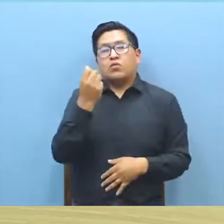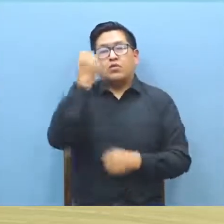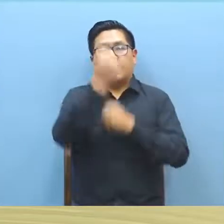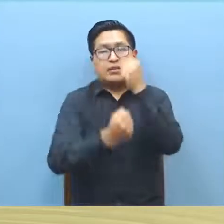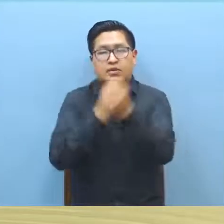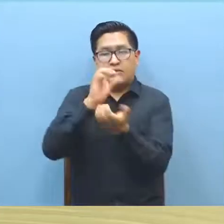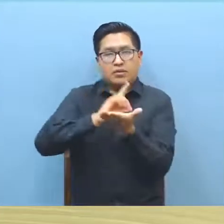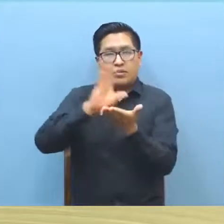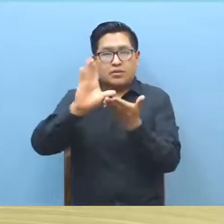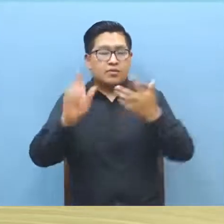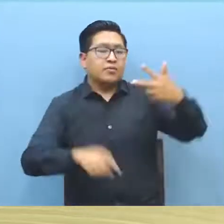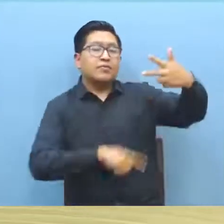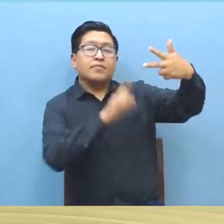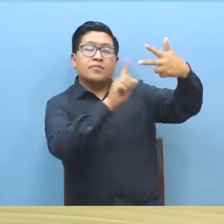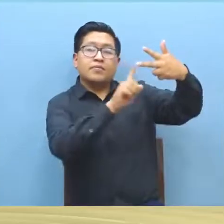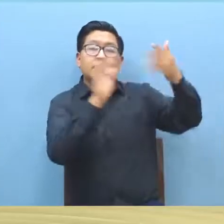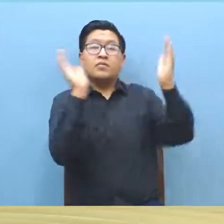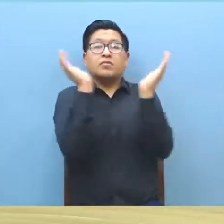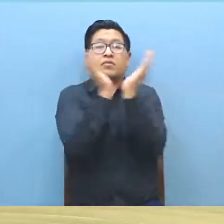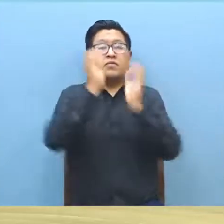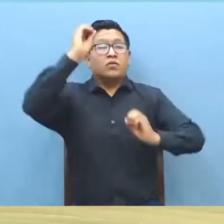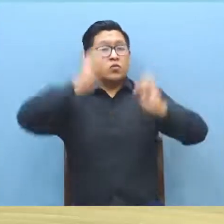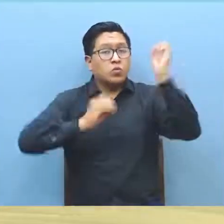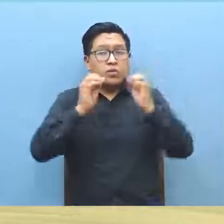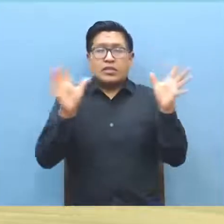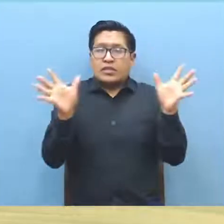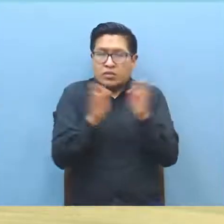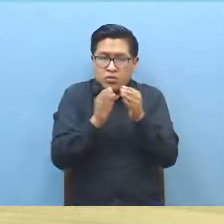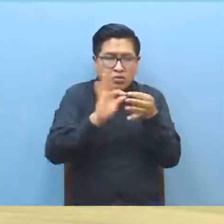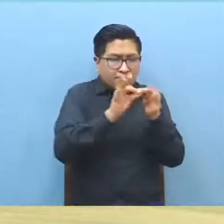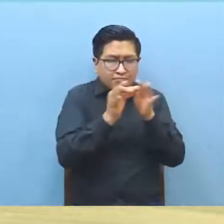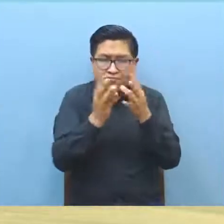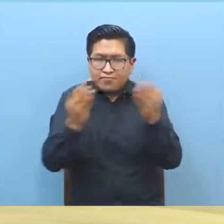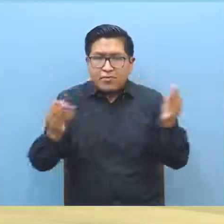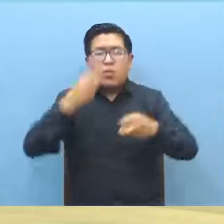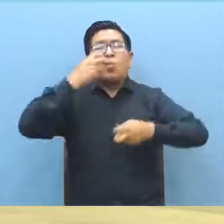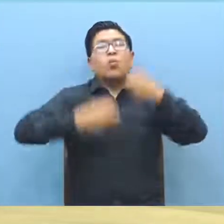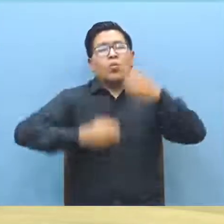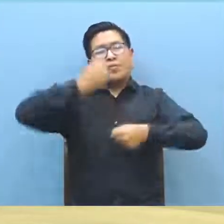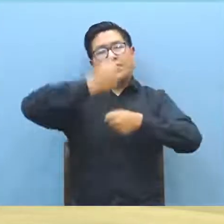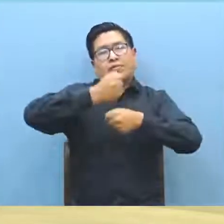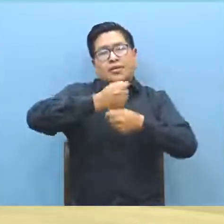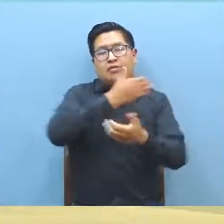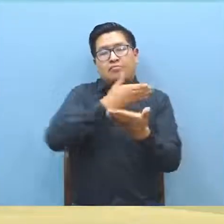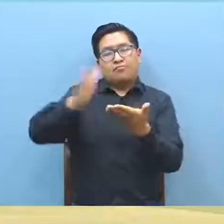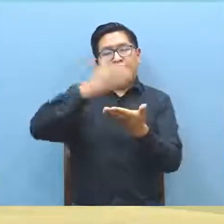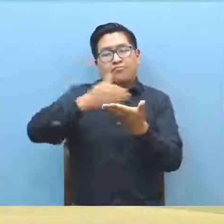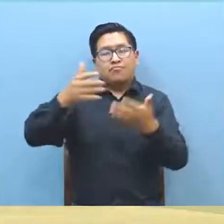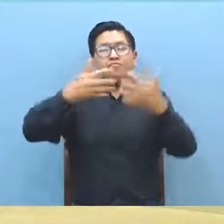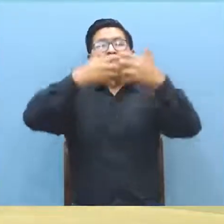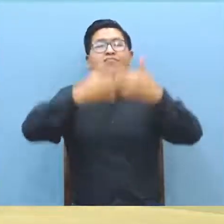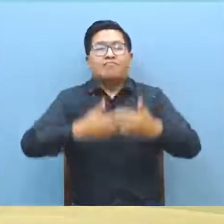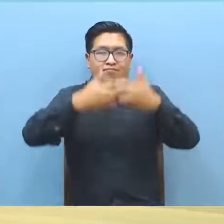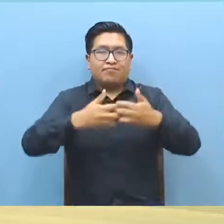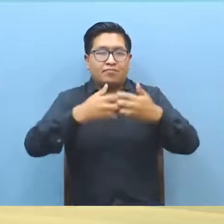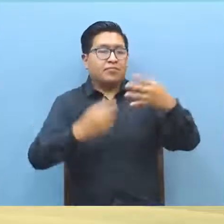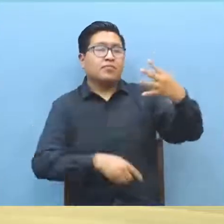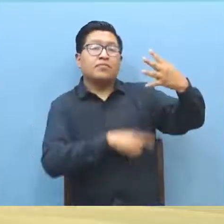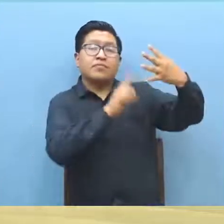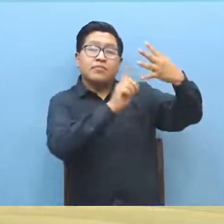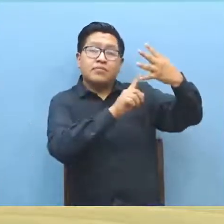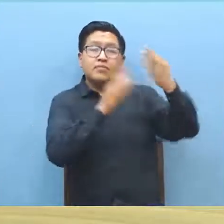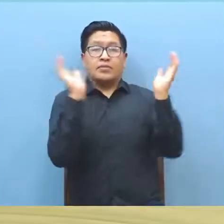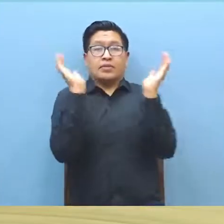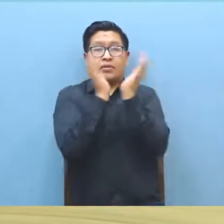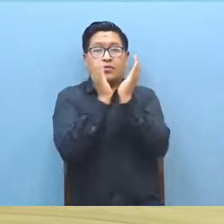discapacidad. La Delegación Defensorial de Oruro se reúne con las partes del conflicto laboral por despidos de la empresa Inseror. La Defensoría del